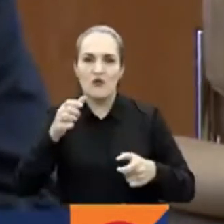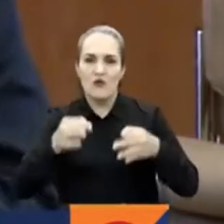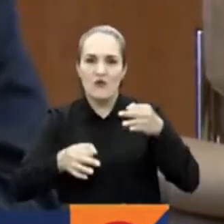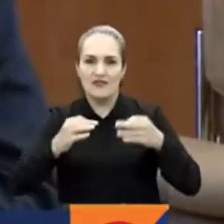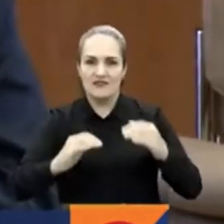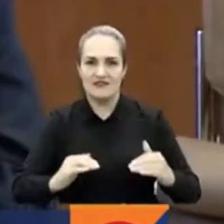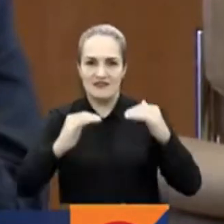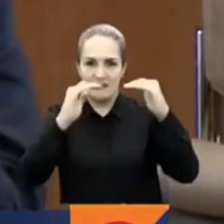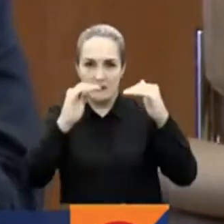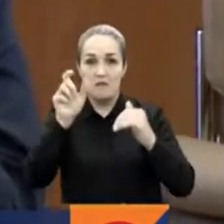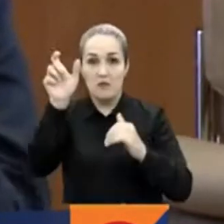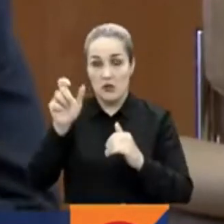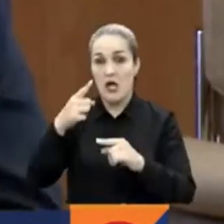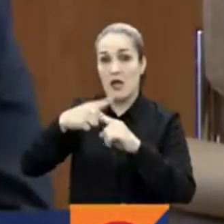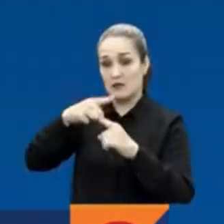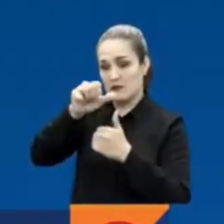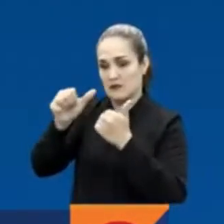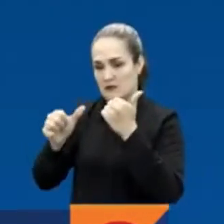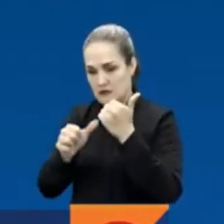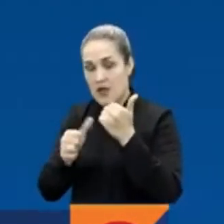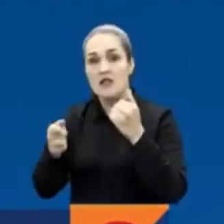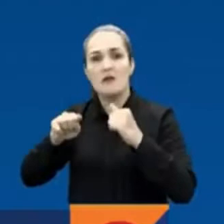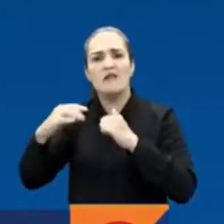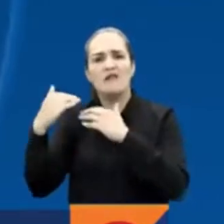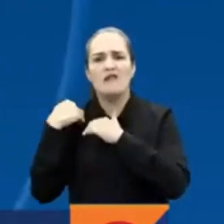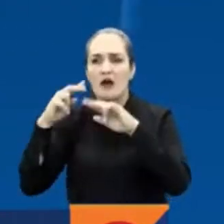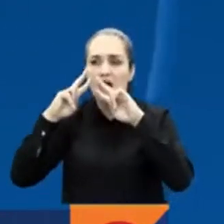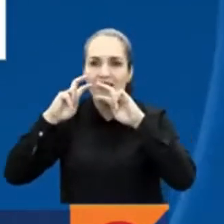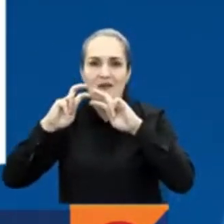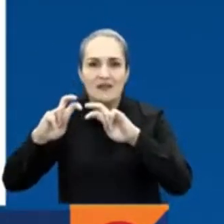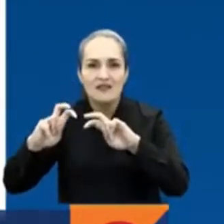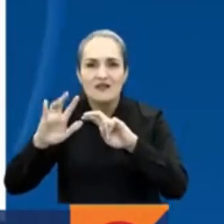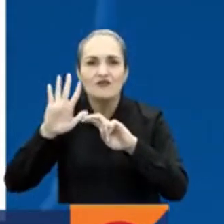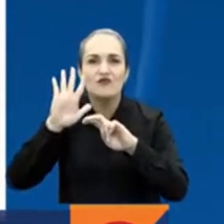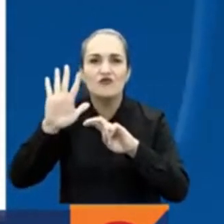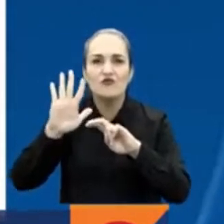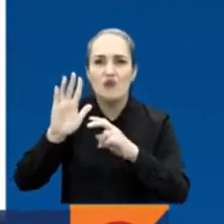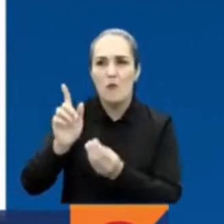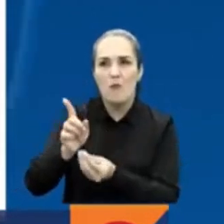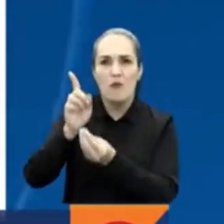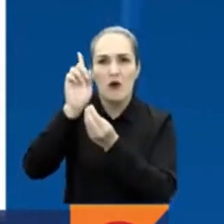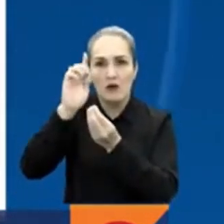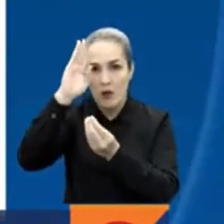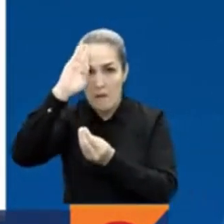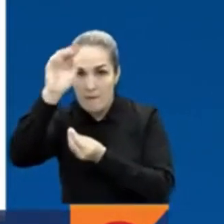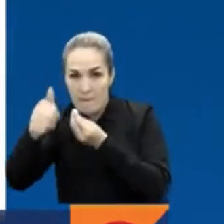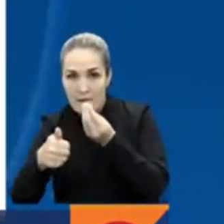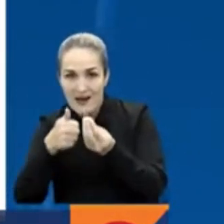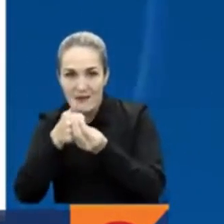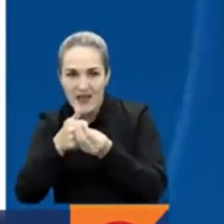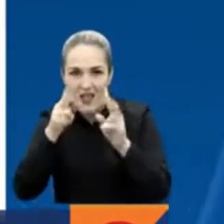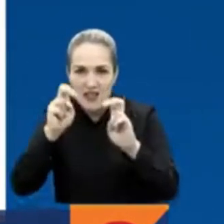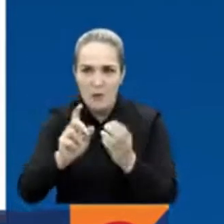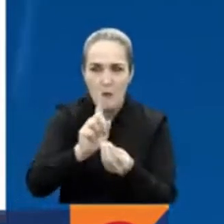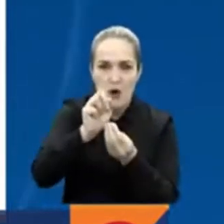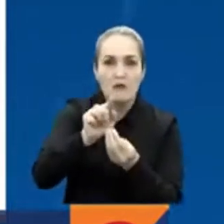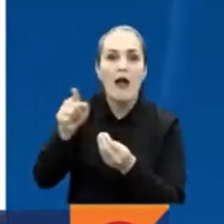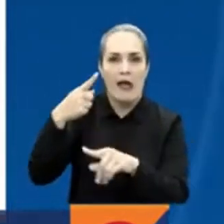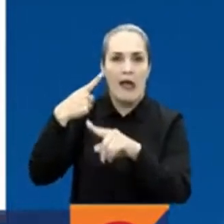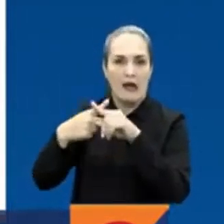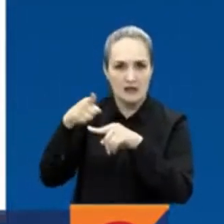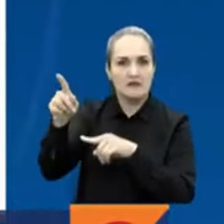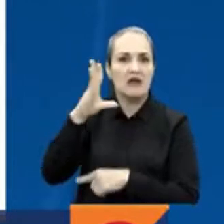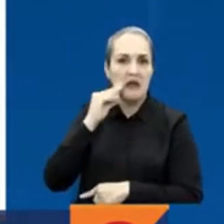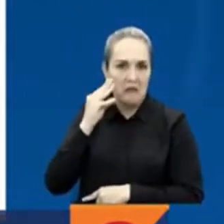se encargó de la investigación por los dexos de políticos con paramilitares en el llamado caso de la parapolítica. También fue